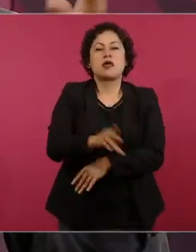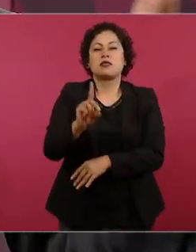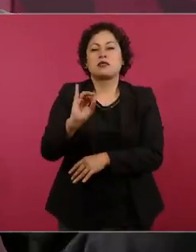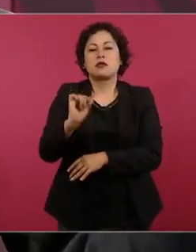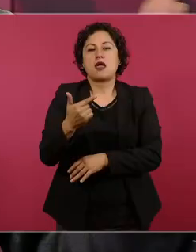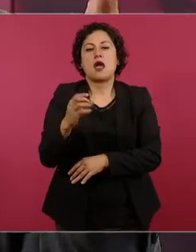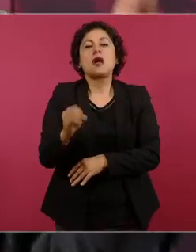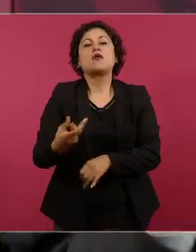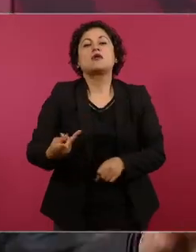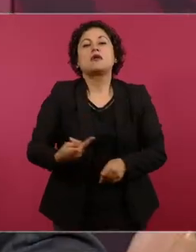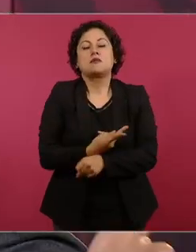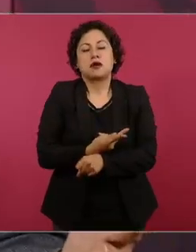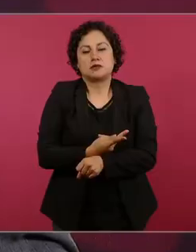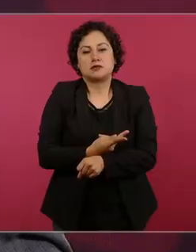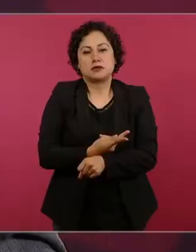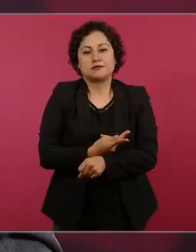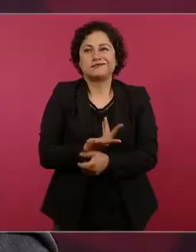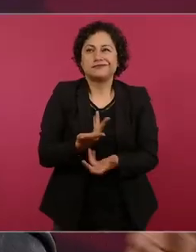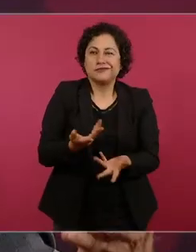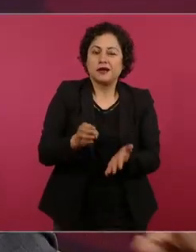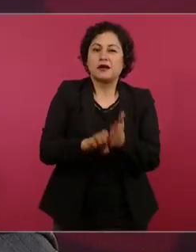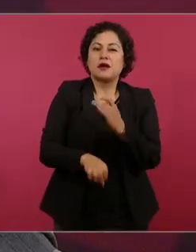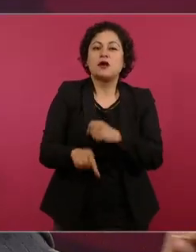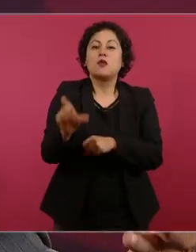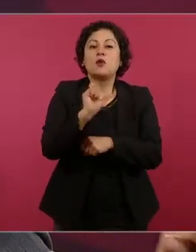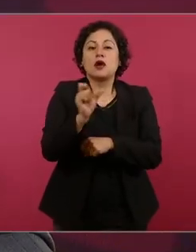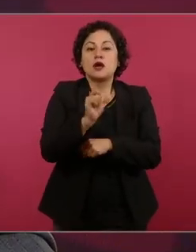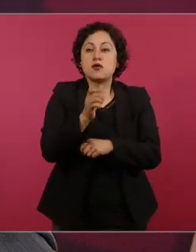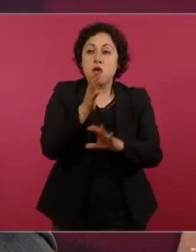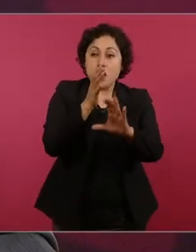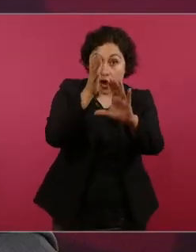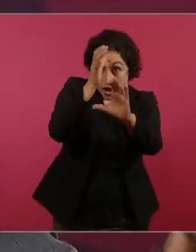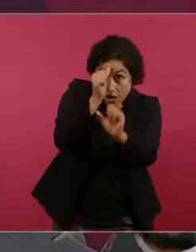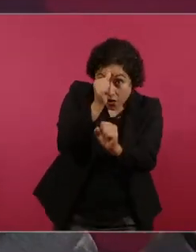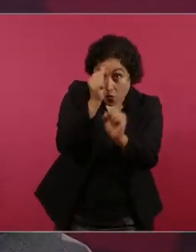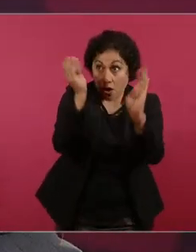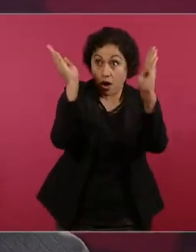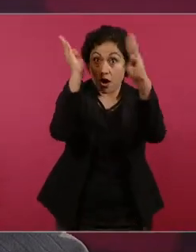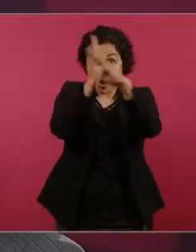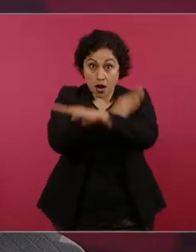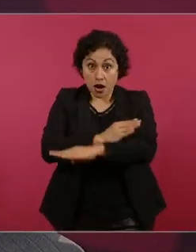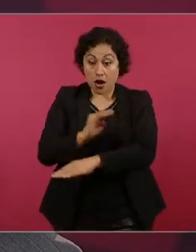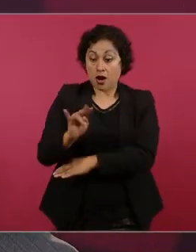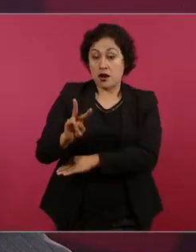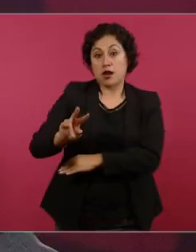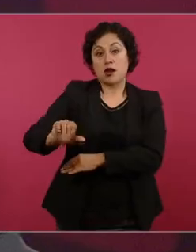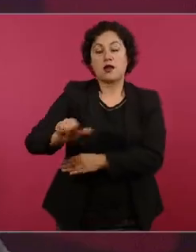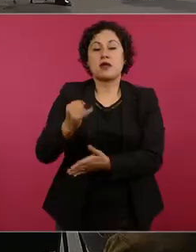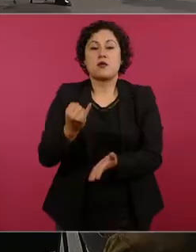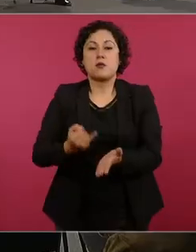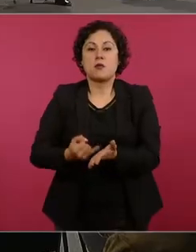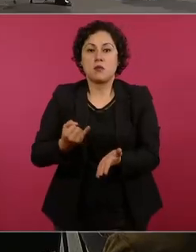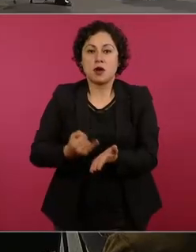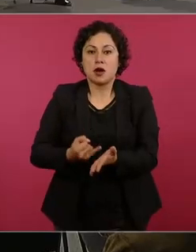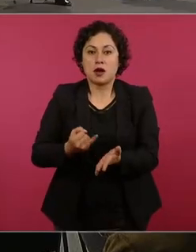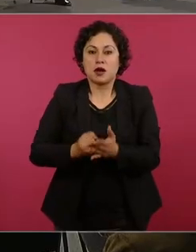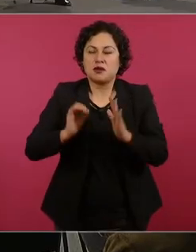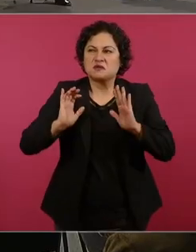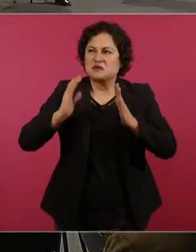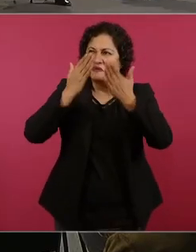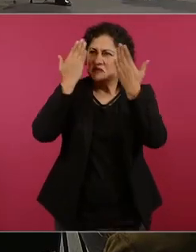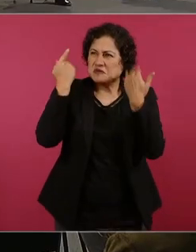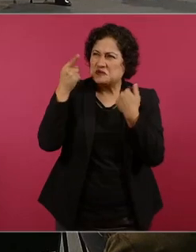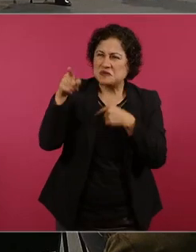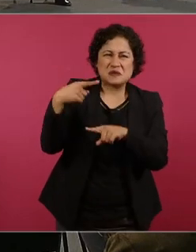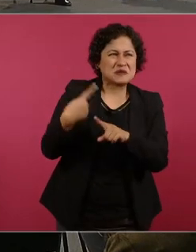se logró un acuerdo de condonación del IVA no sé si a Jugos del Valle o a